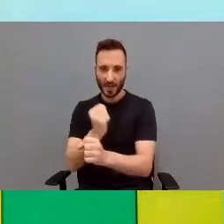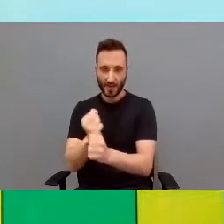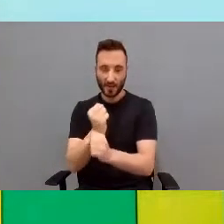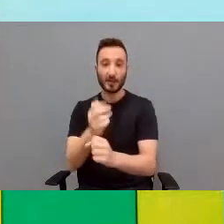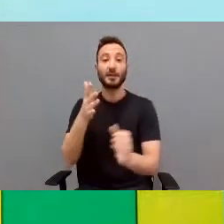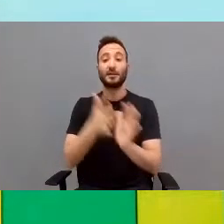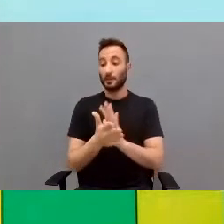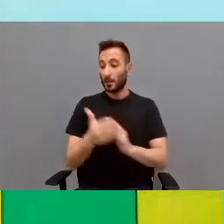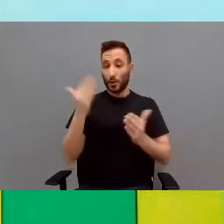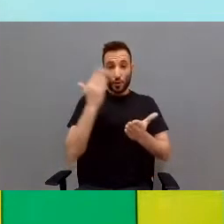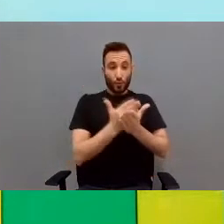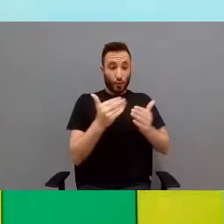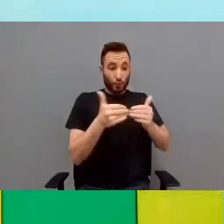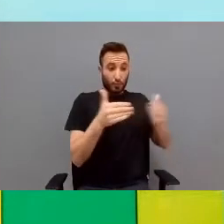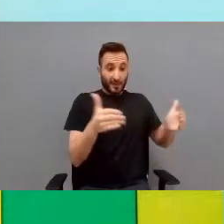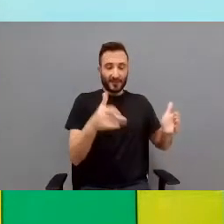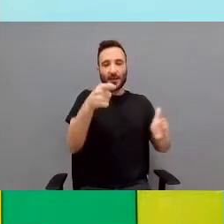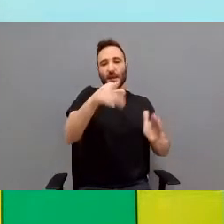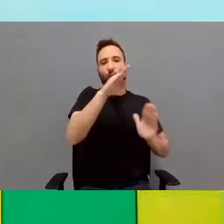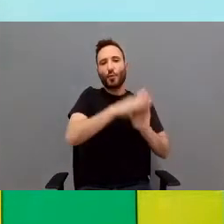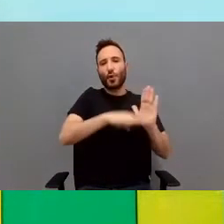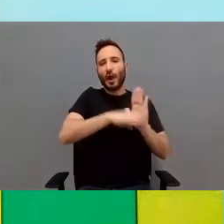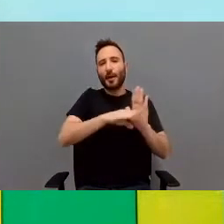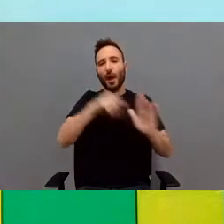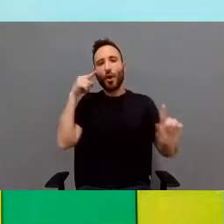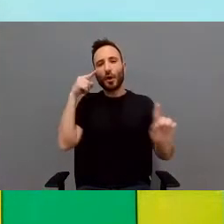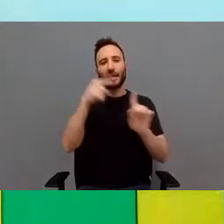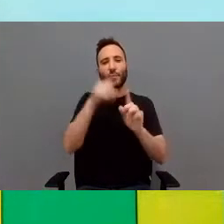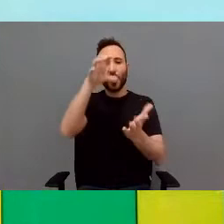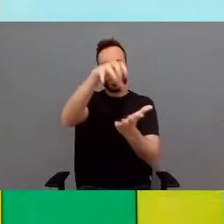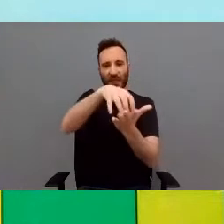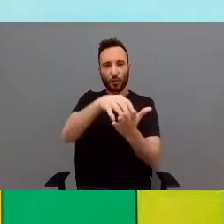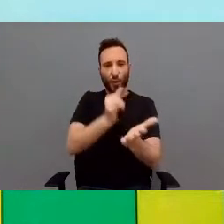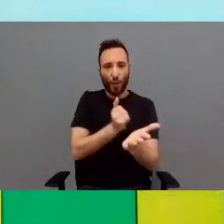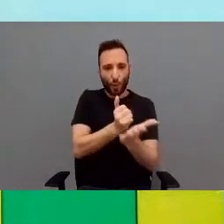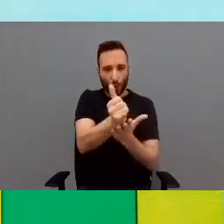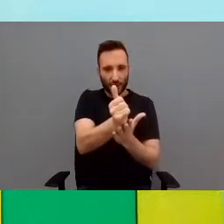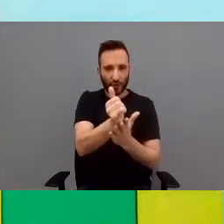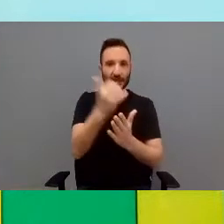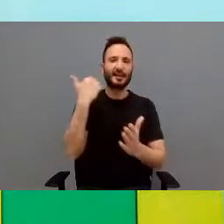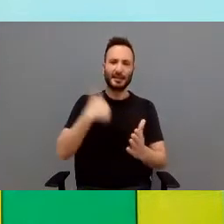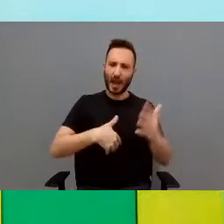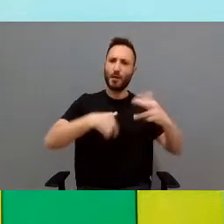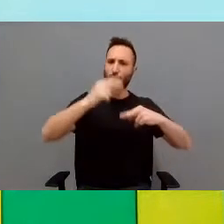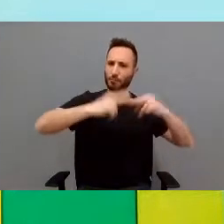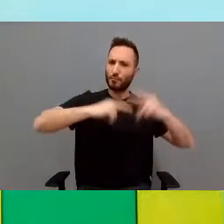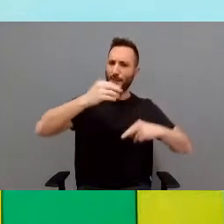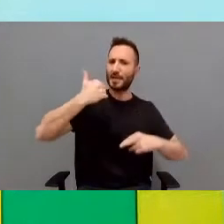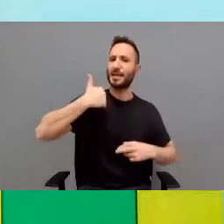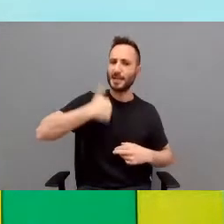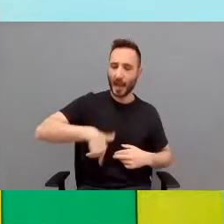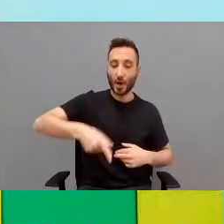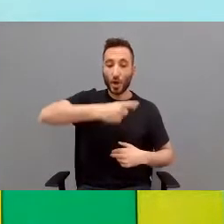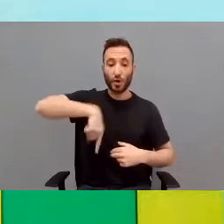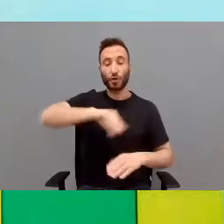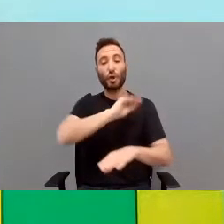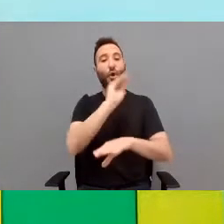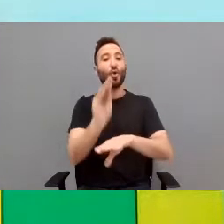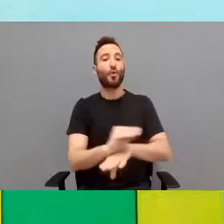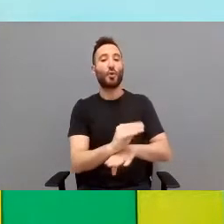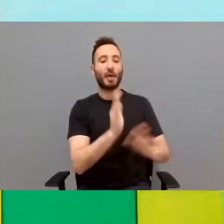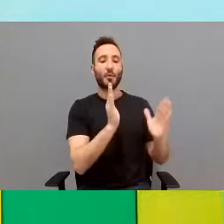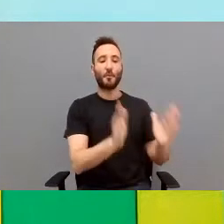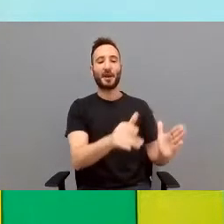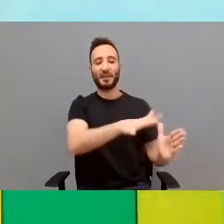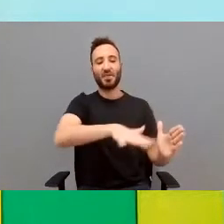desde el principio del curso, el programa comenzó a trabajar en el huerto del centro. Era un huerto que ya estaba montado. Nosotros solo cuidamos